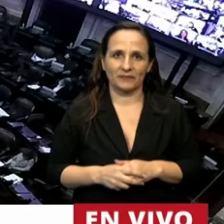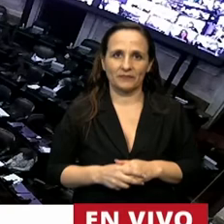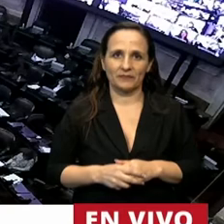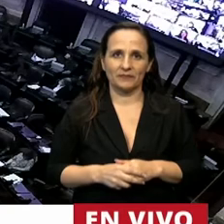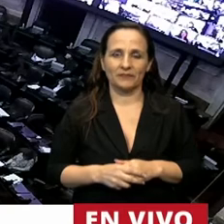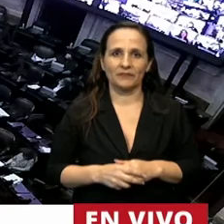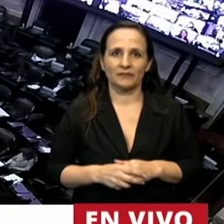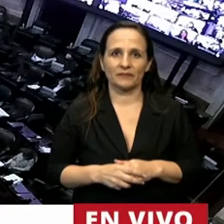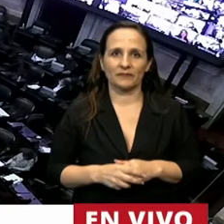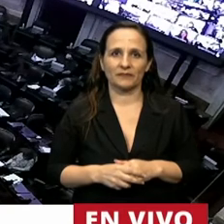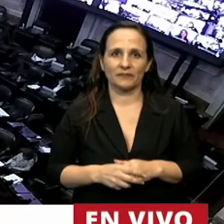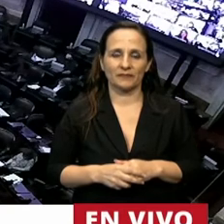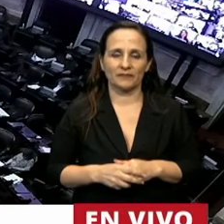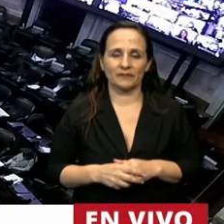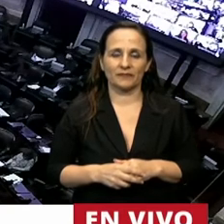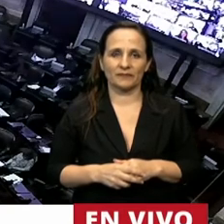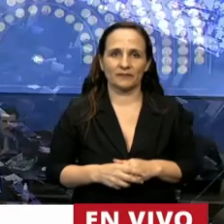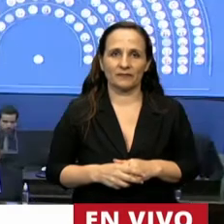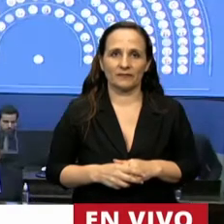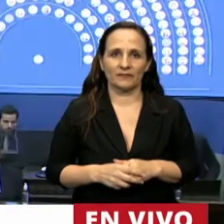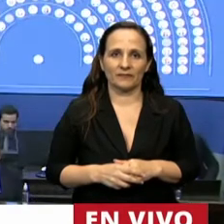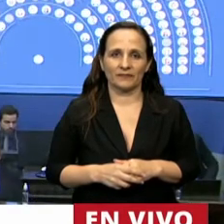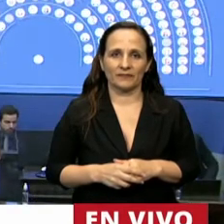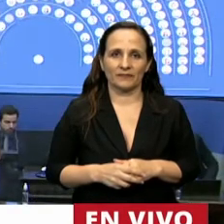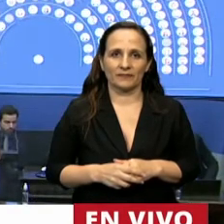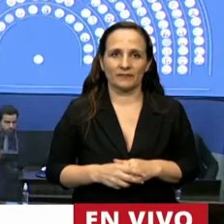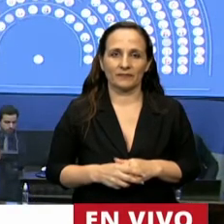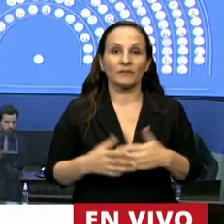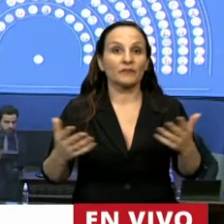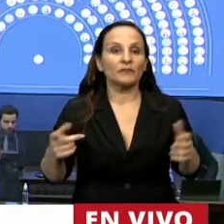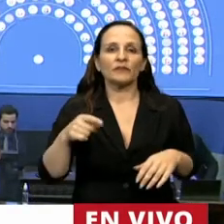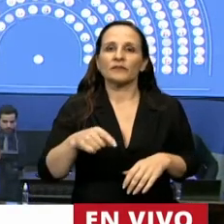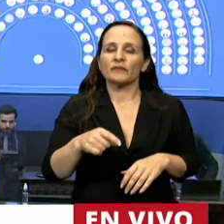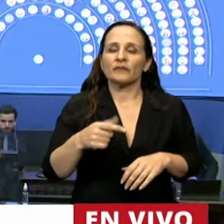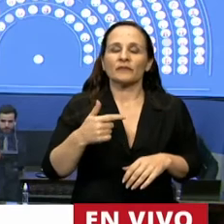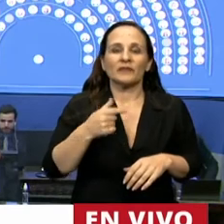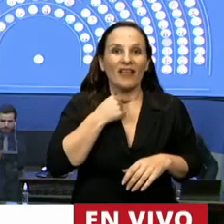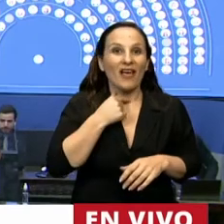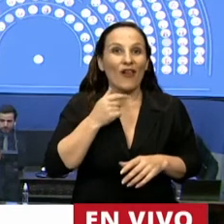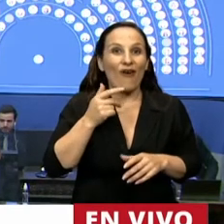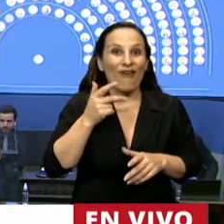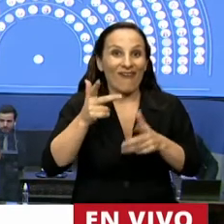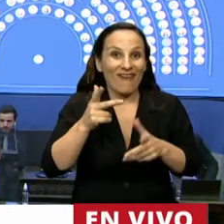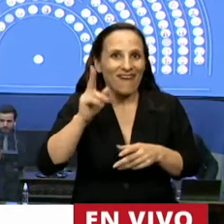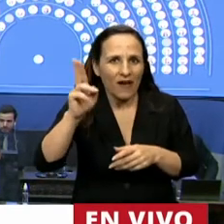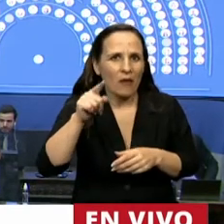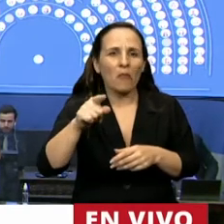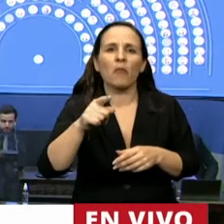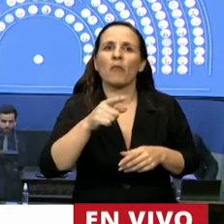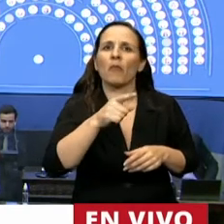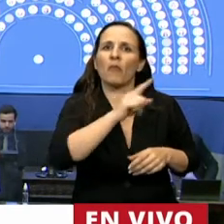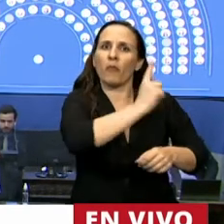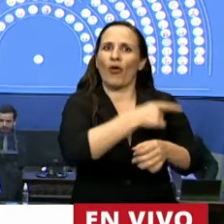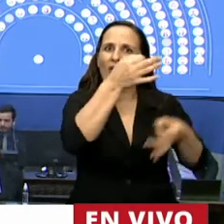Presidente. Tengo que presentar una cuestión de privilegio contra el Poder Judicial